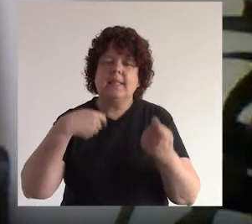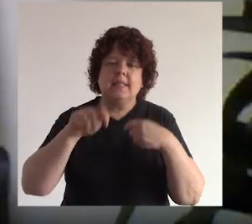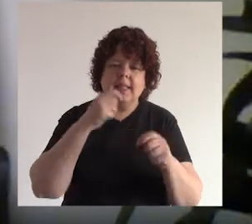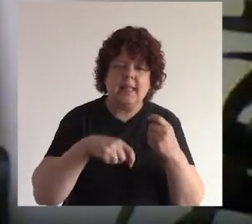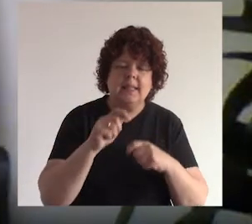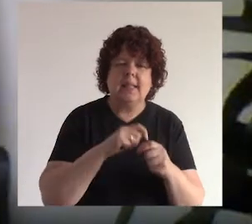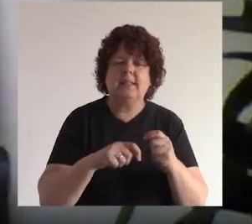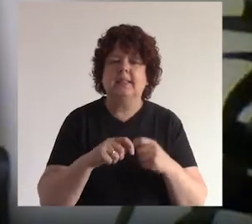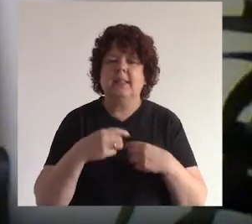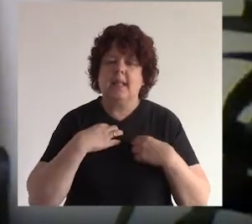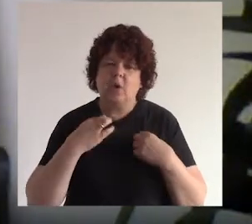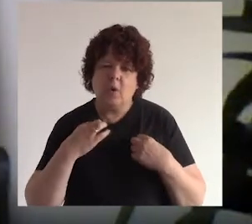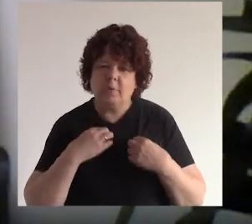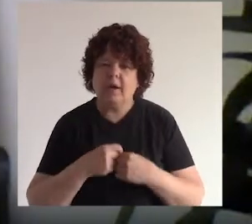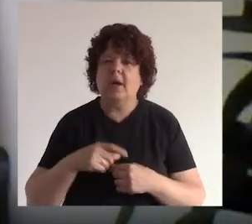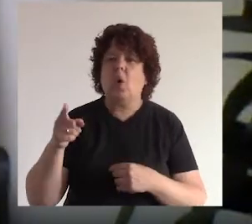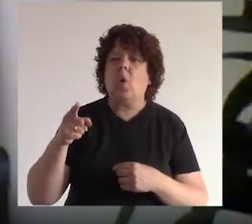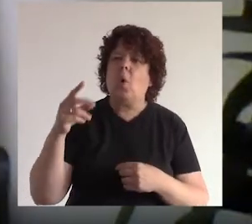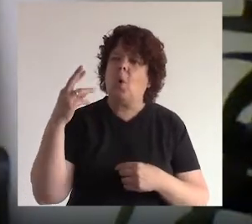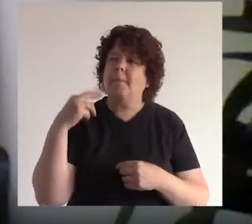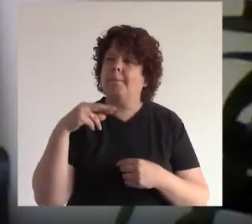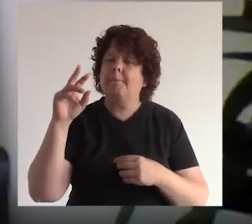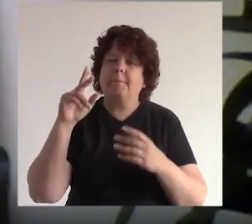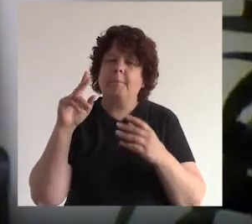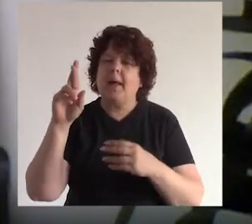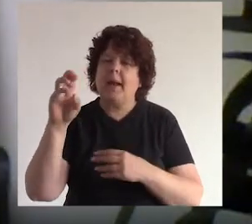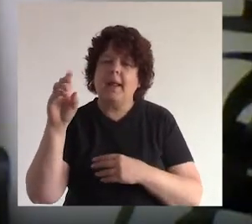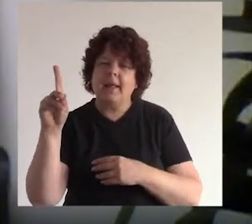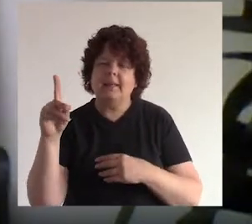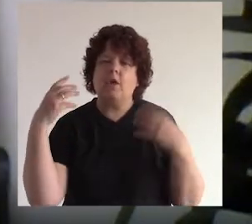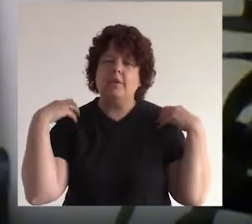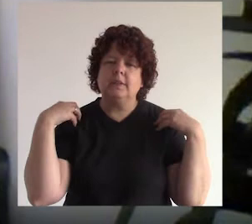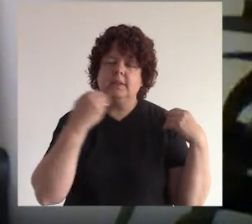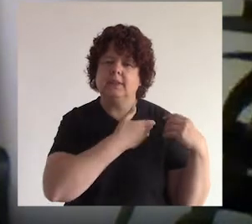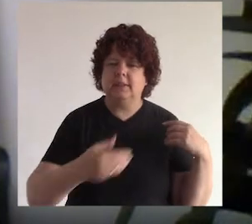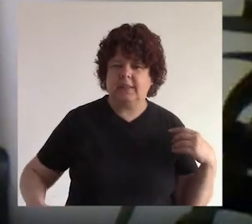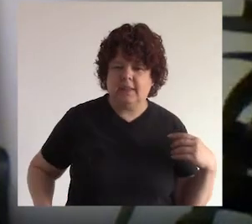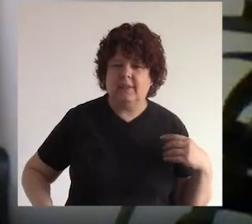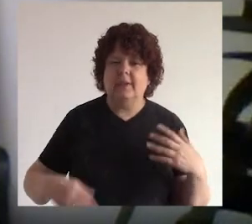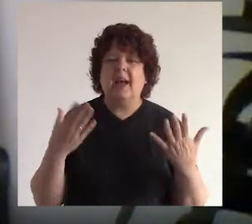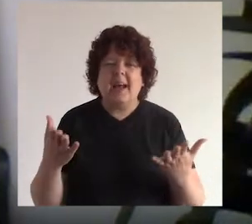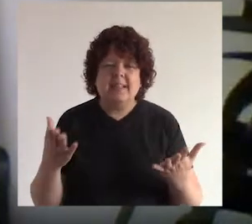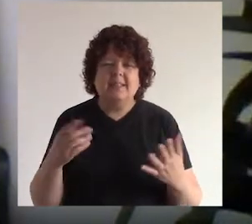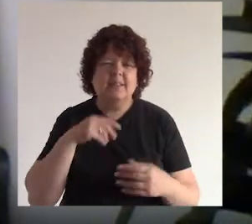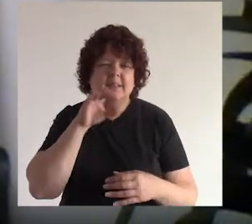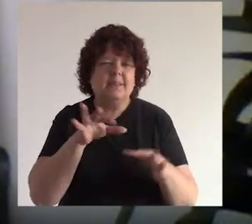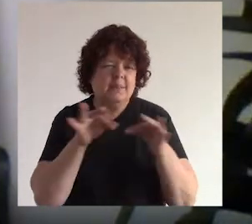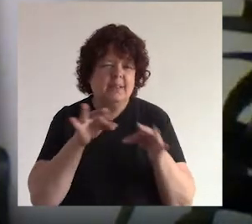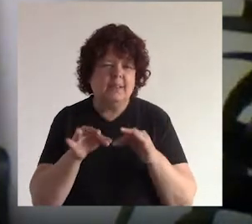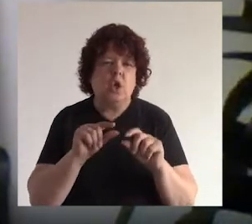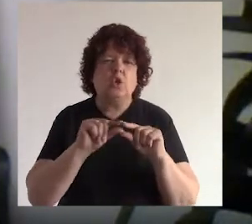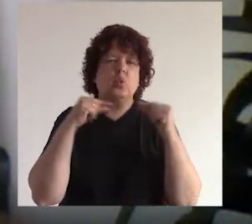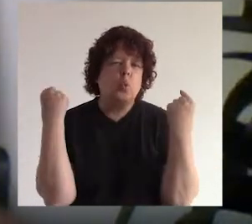o la red de oficinas de teléfono o la red de oficinas de alguna institución del estado a eso me refiero,